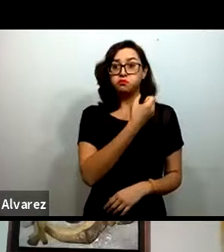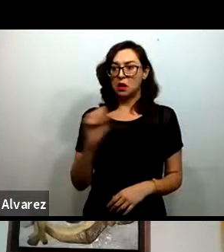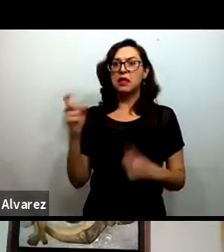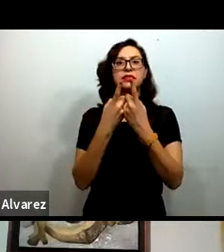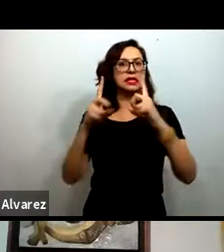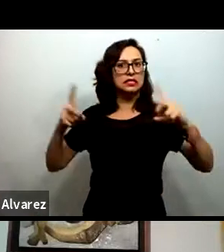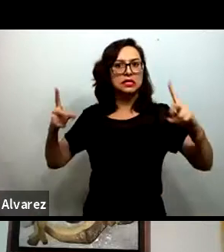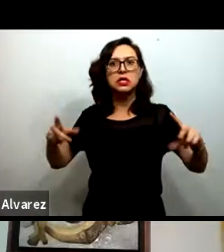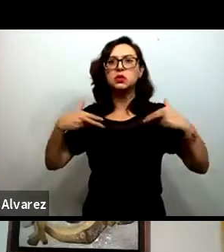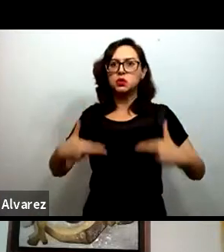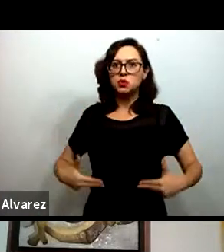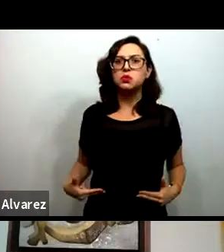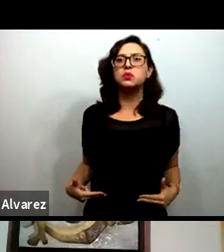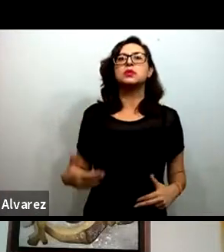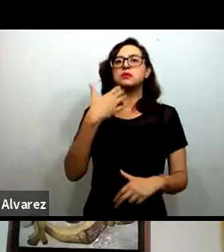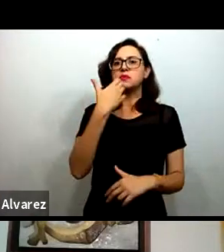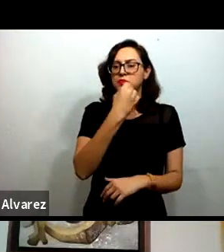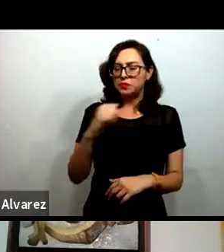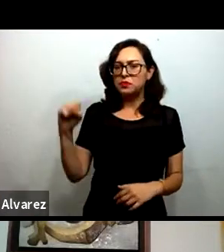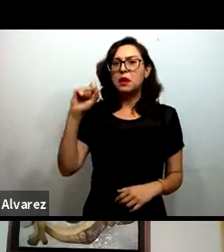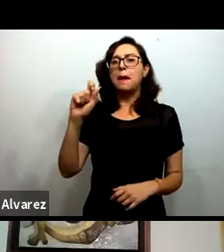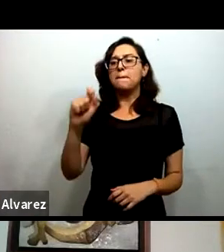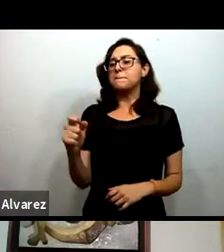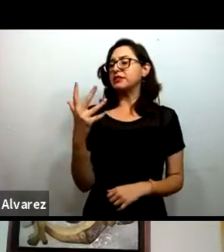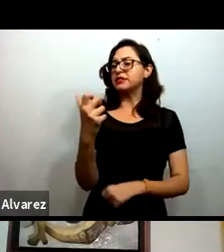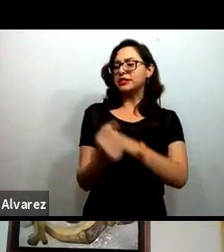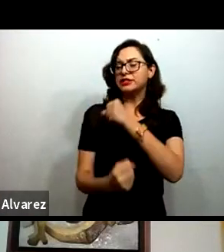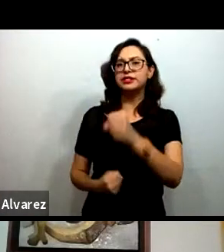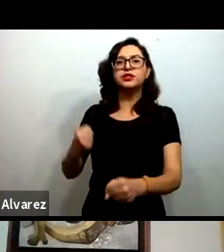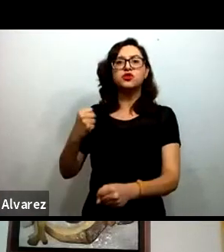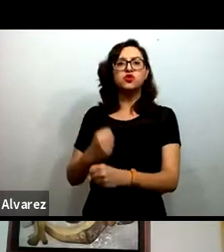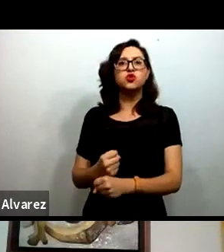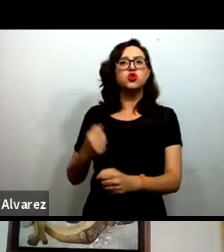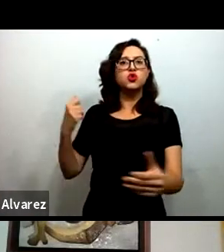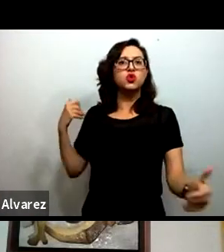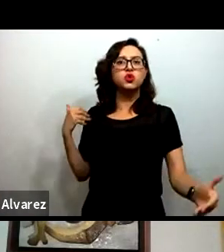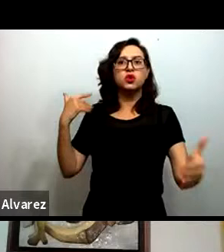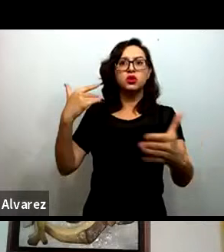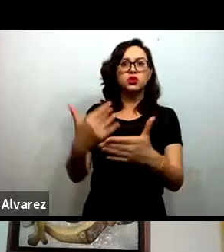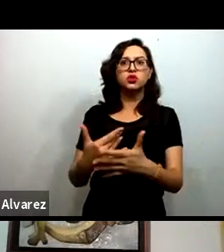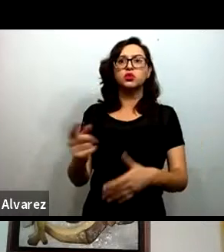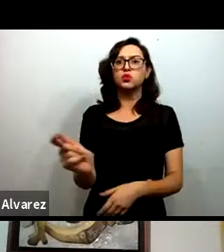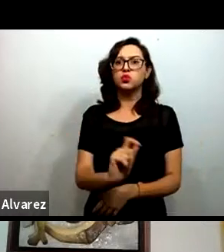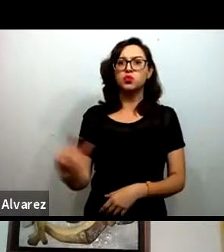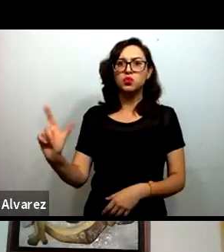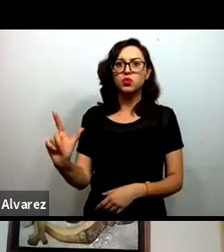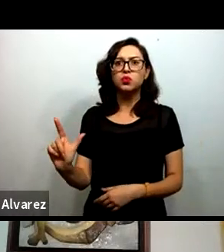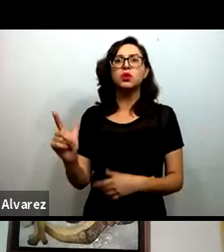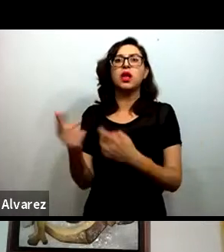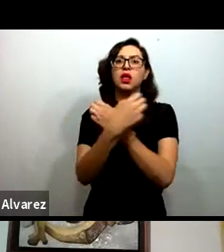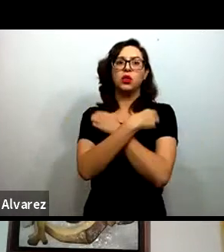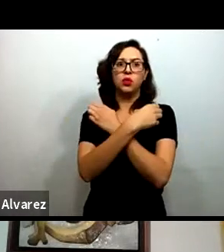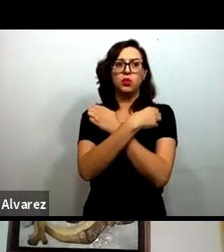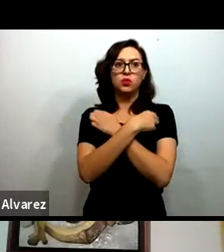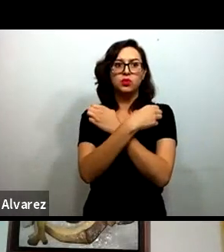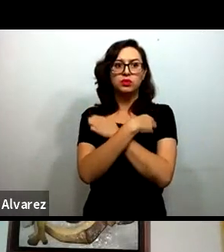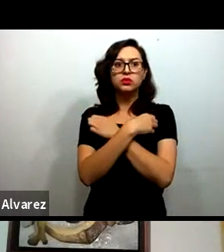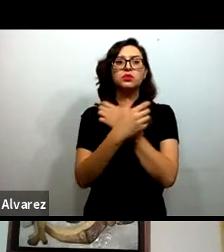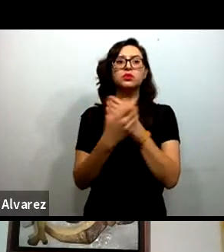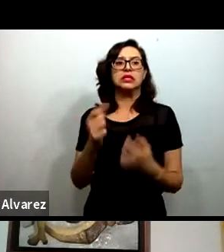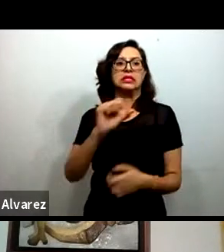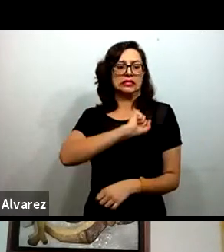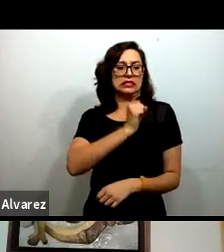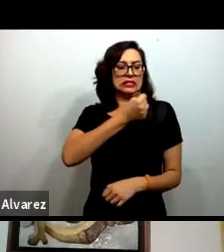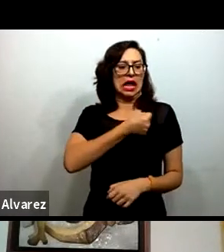programas multisectuales. Tiene más de 25 años de trayectoria profesional en temas relacionados con educación, promoción de la salud y el